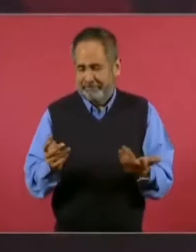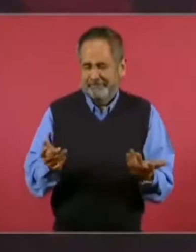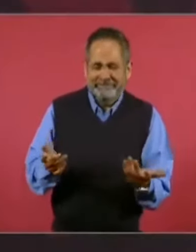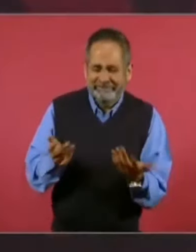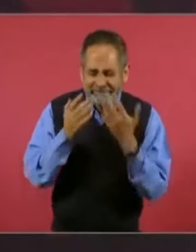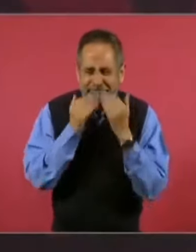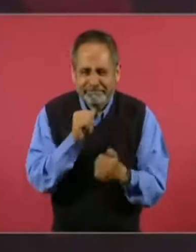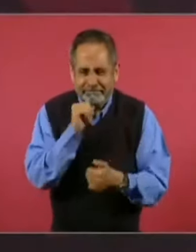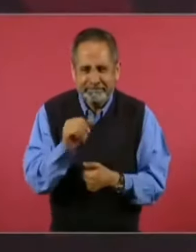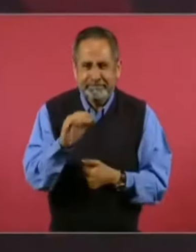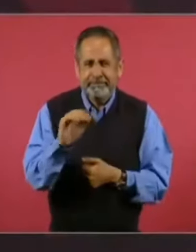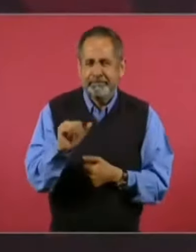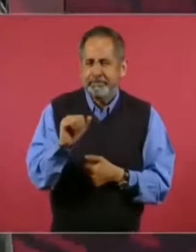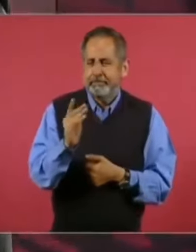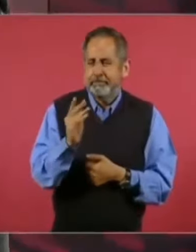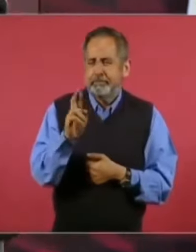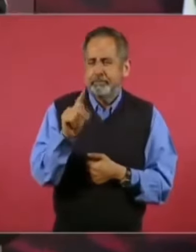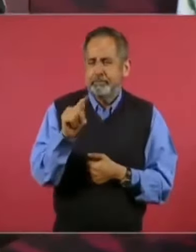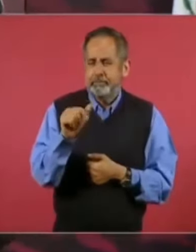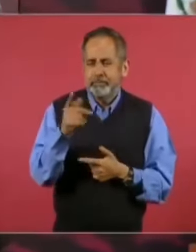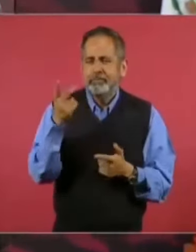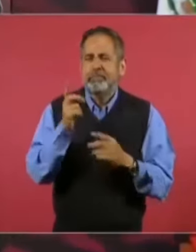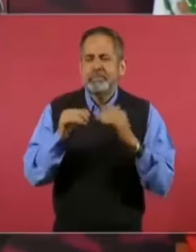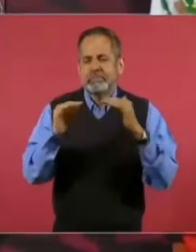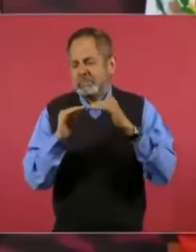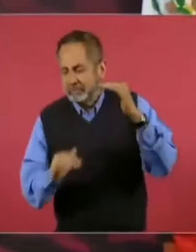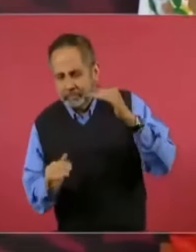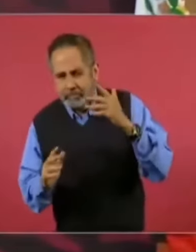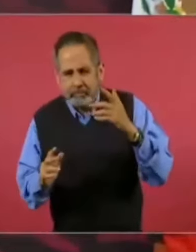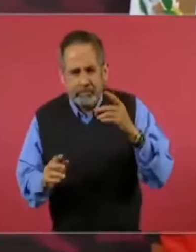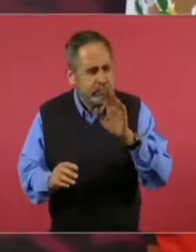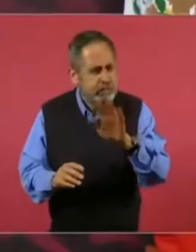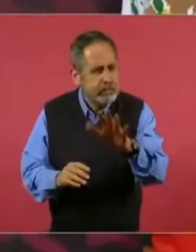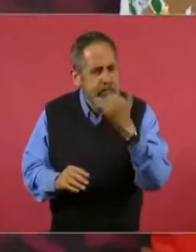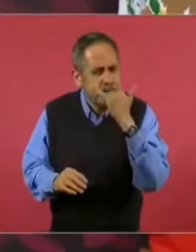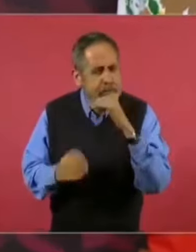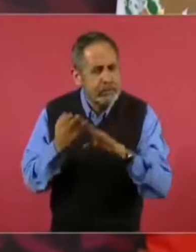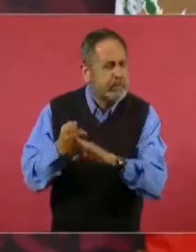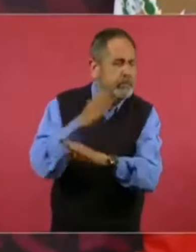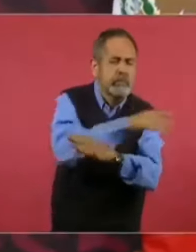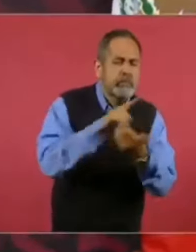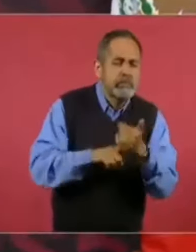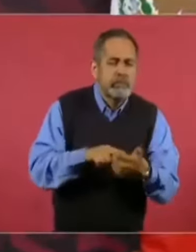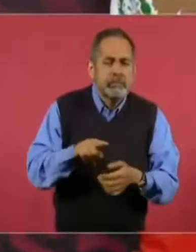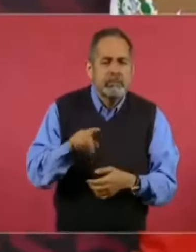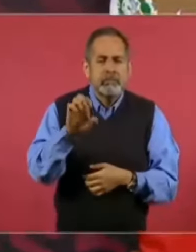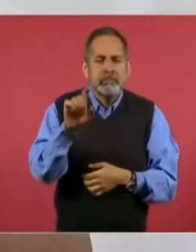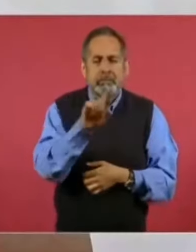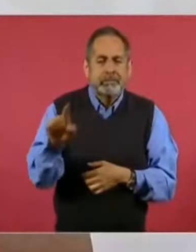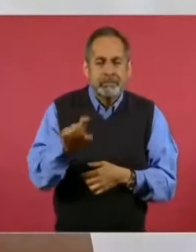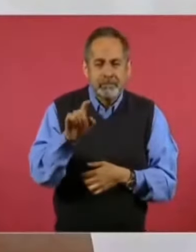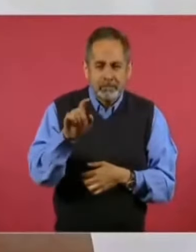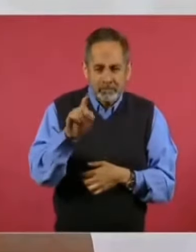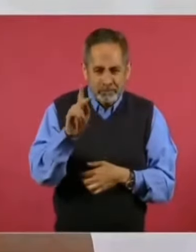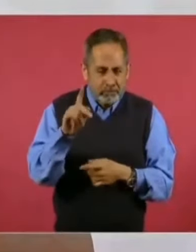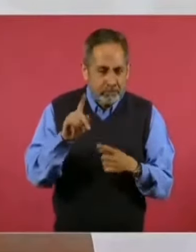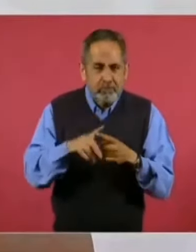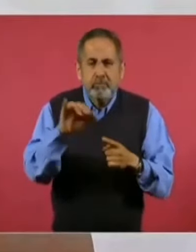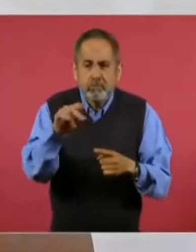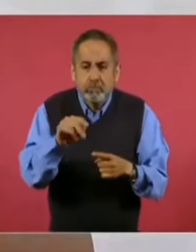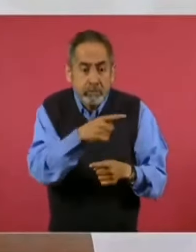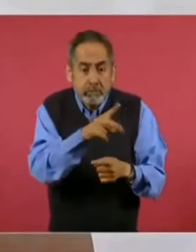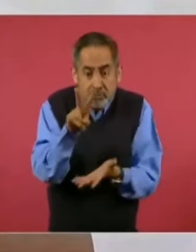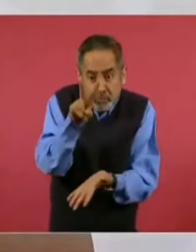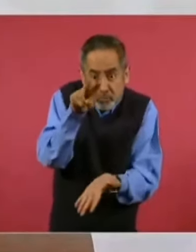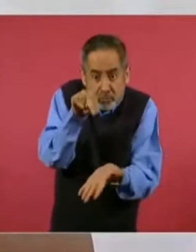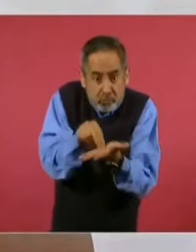pues ¿qué no fue una devaluación abrupta la de Cedillo de 2 mil 400 por